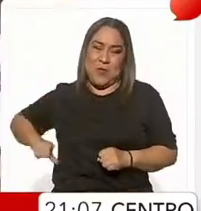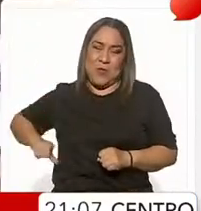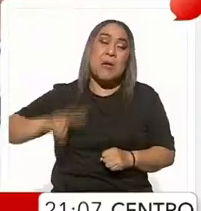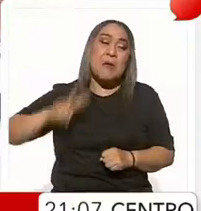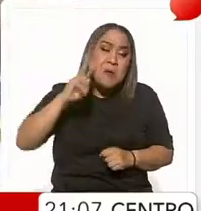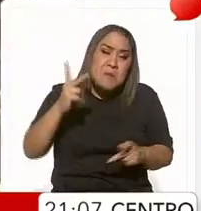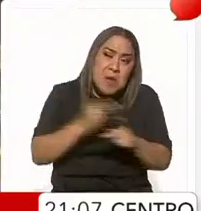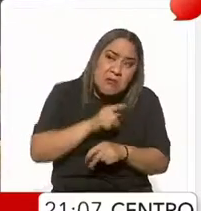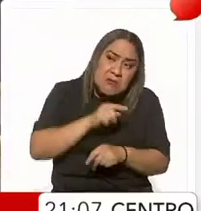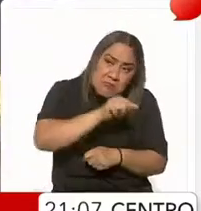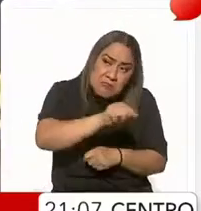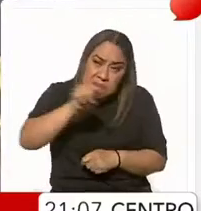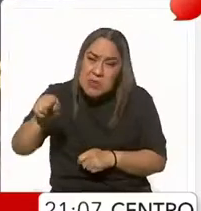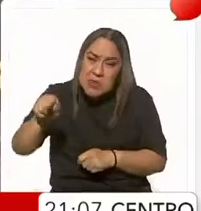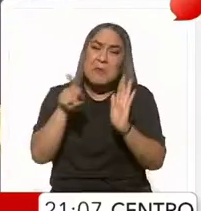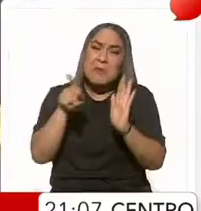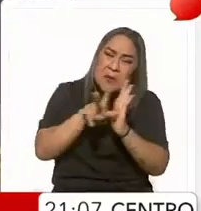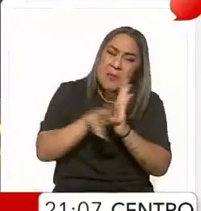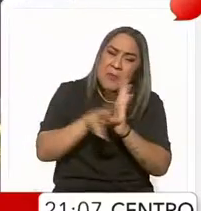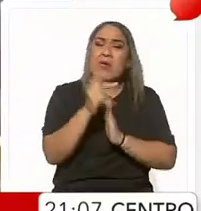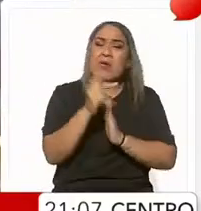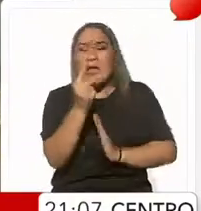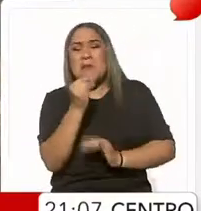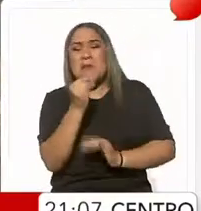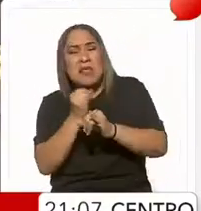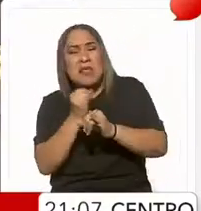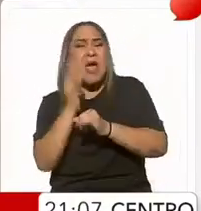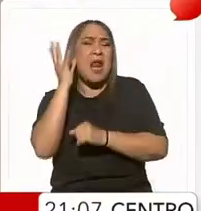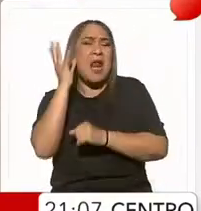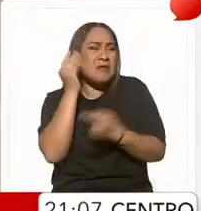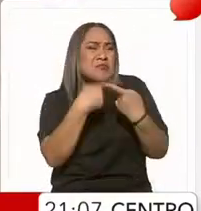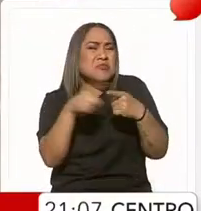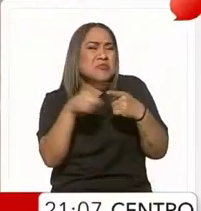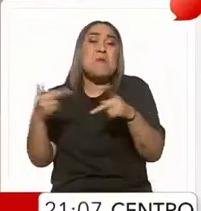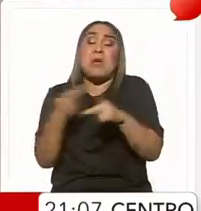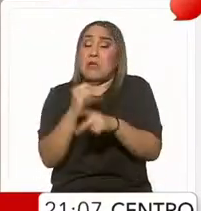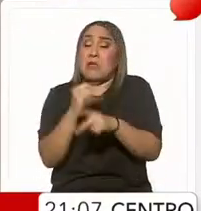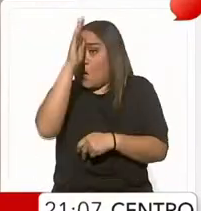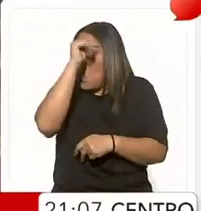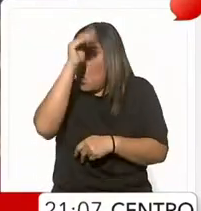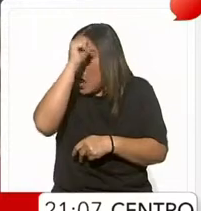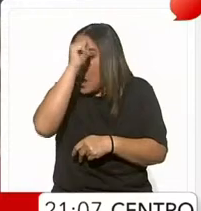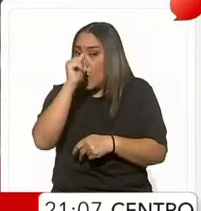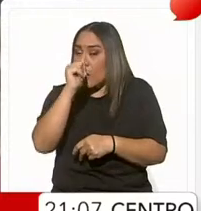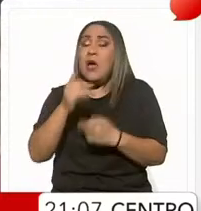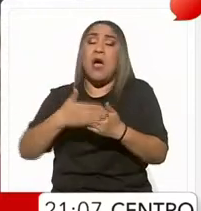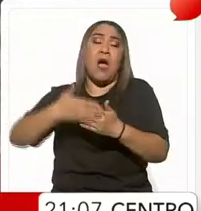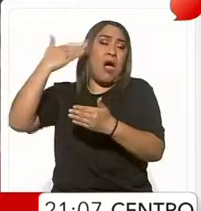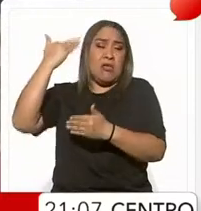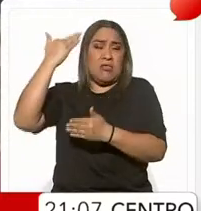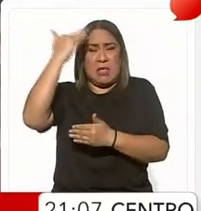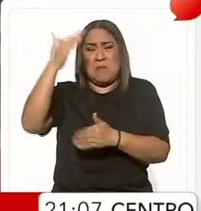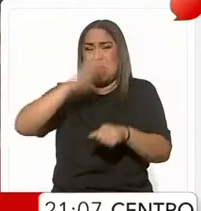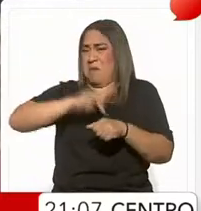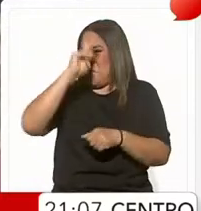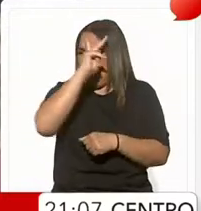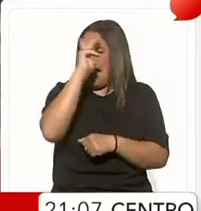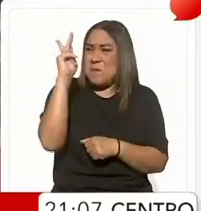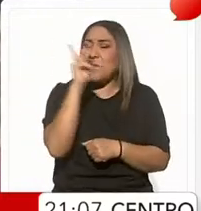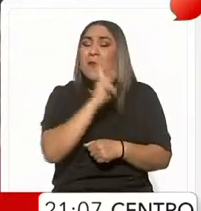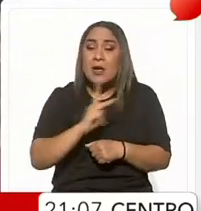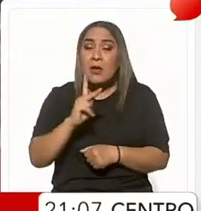periodistas y medios de información por pactar guardar silencio en la etapa más violenta del México reciente,